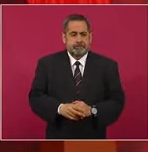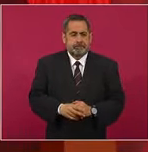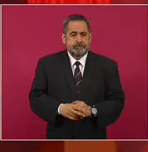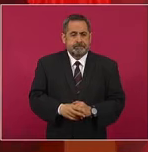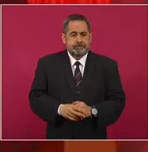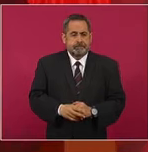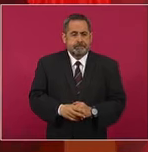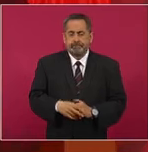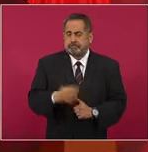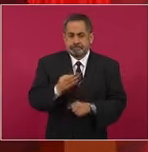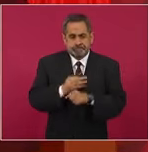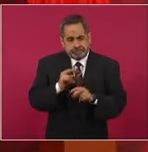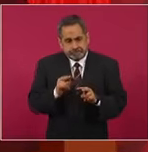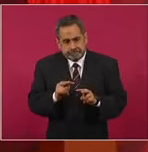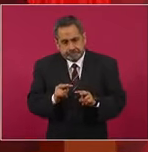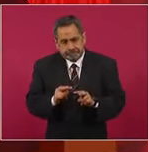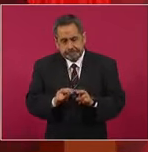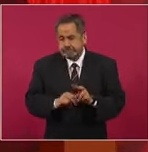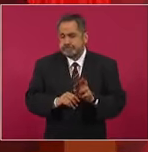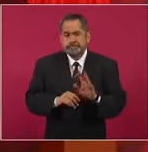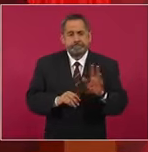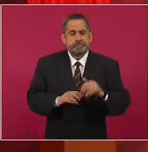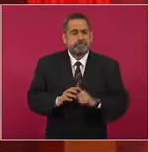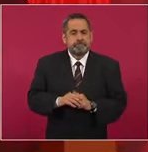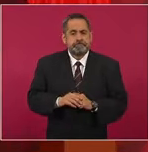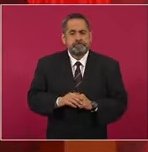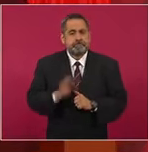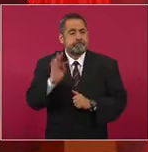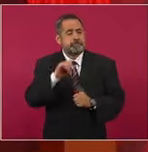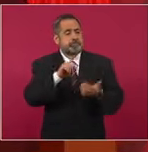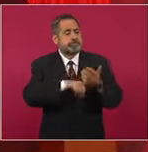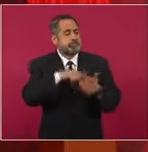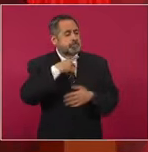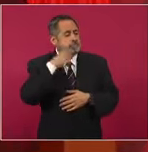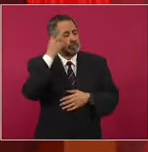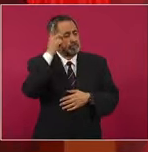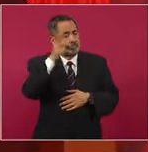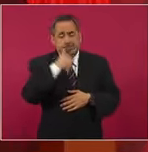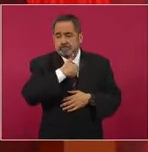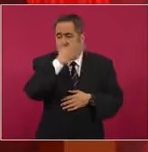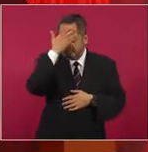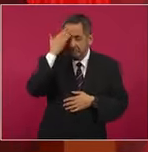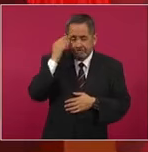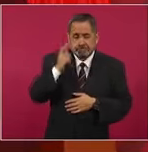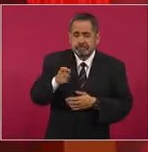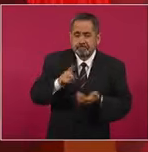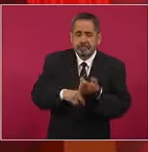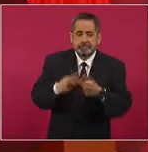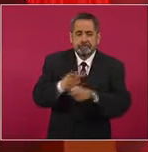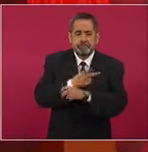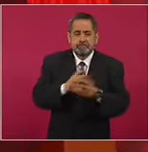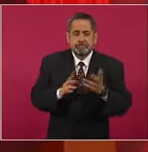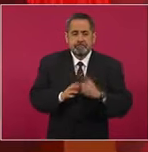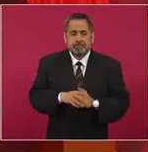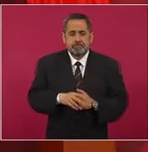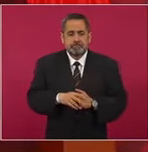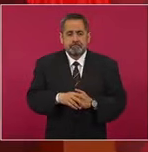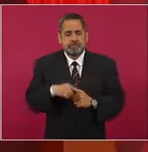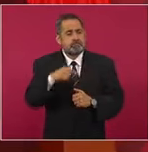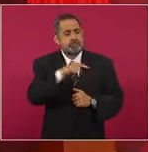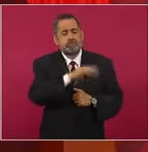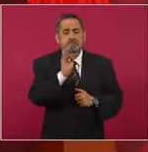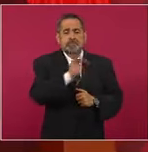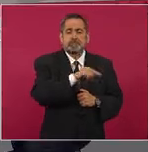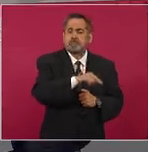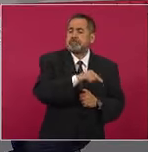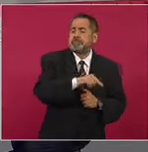lo estamos viendo porque a lo mejor los dueños ni saben y en una de esas hasta participan en